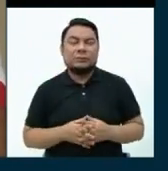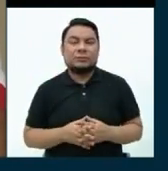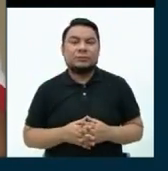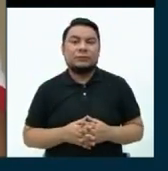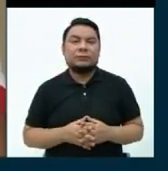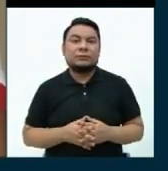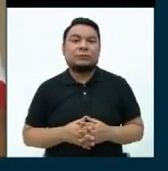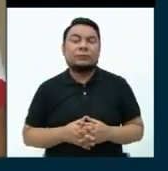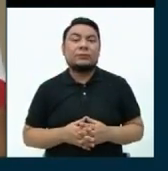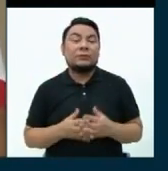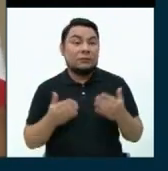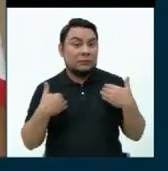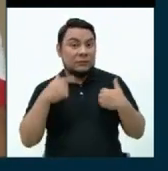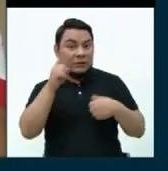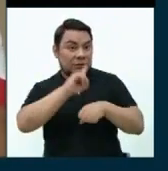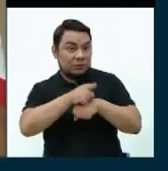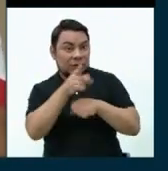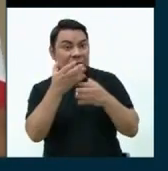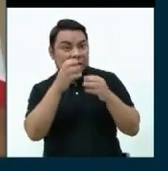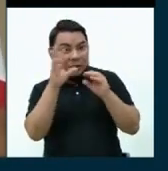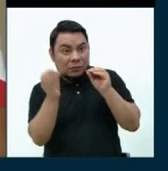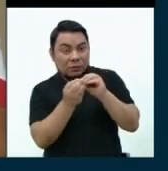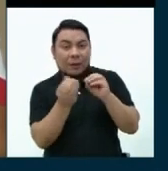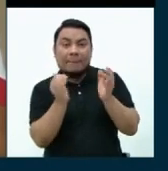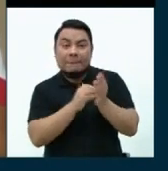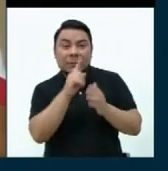Muy bien, todavía tiene un minuto. ¿Quiere agregar algo más?